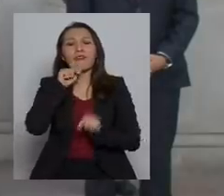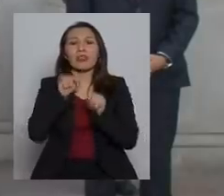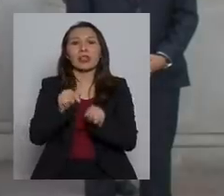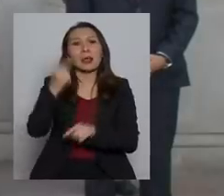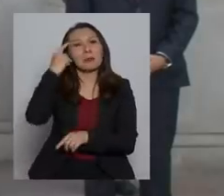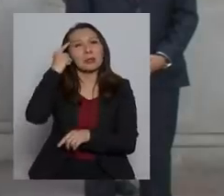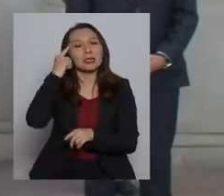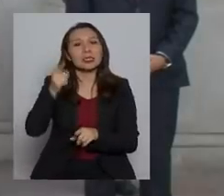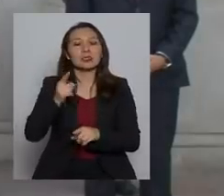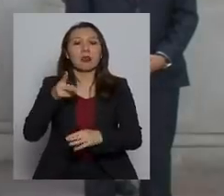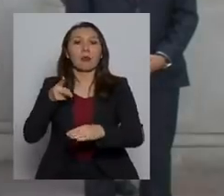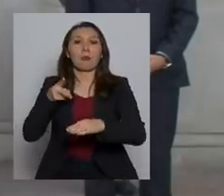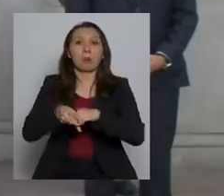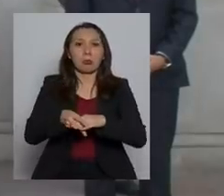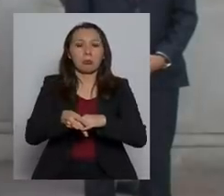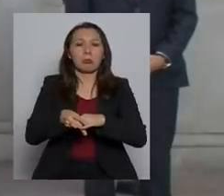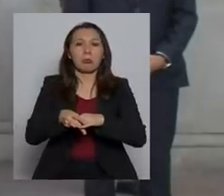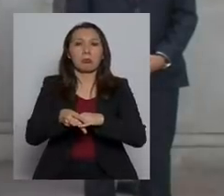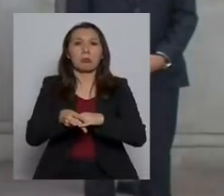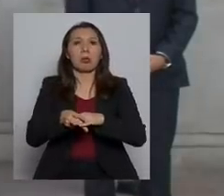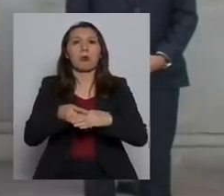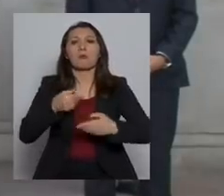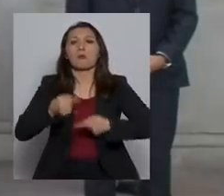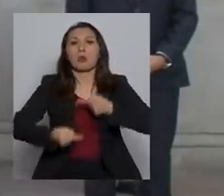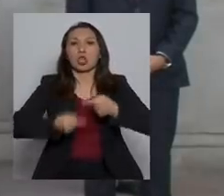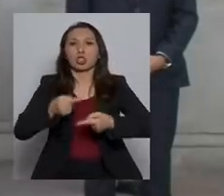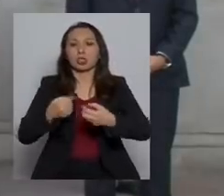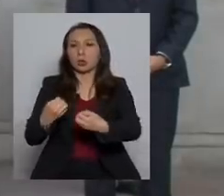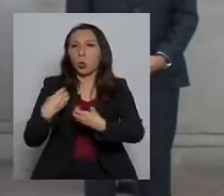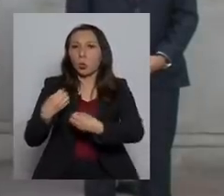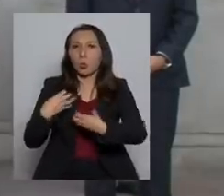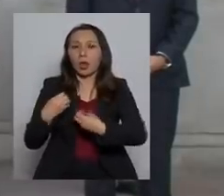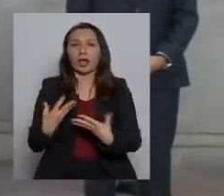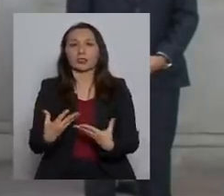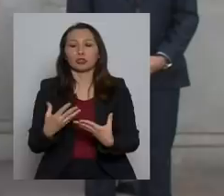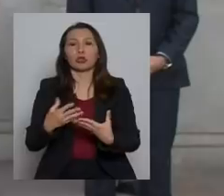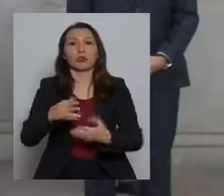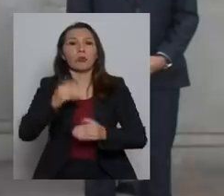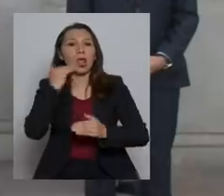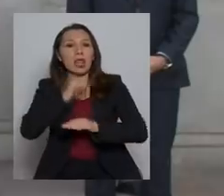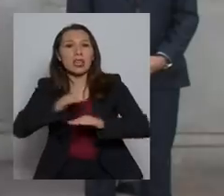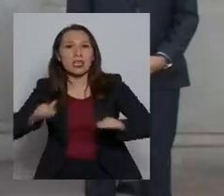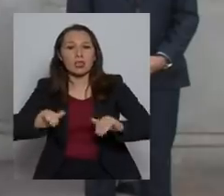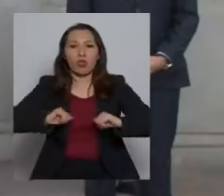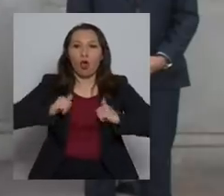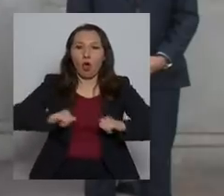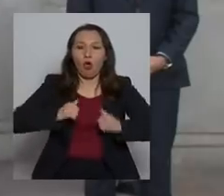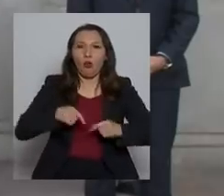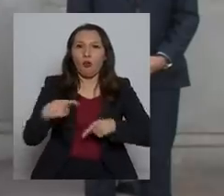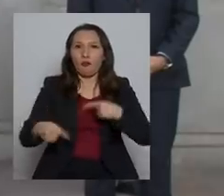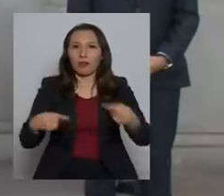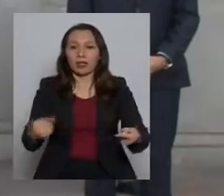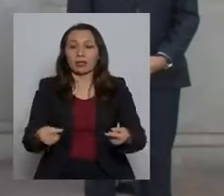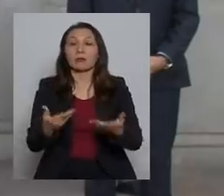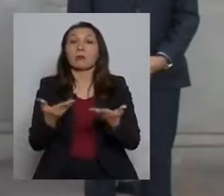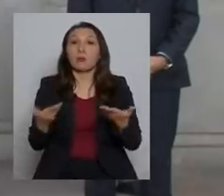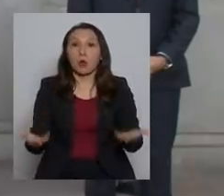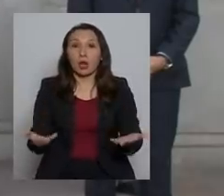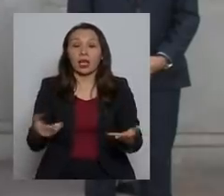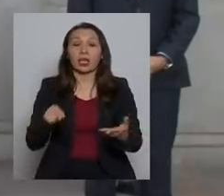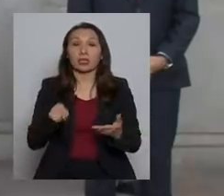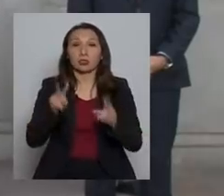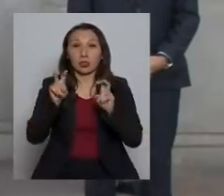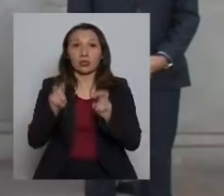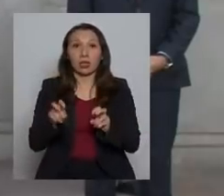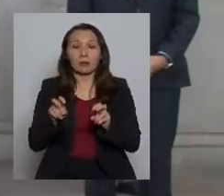interrumpir el proceso de educación de nuestros niños y de nuestros jóvenes. Por estas razones,